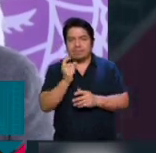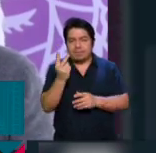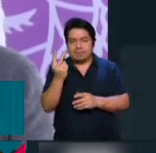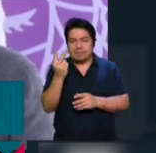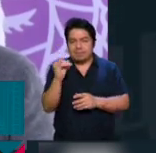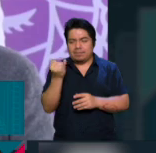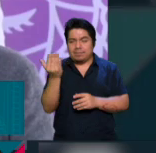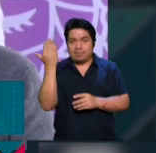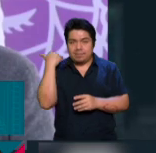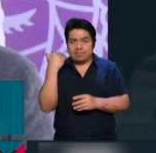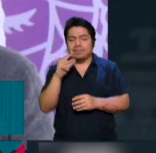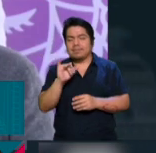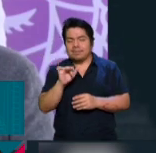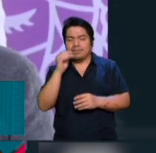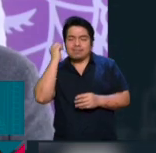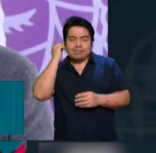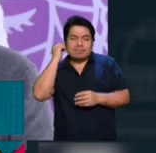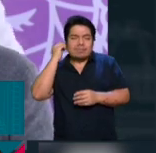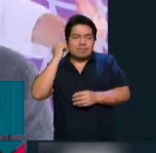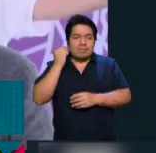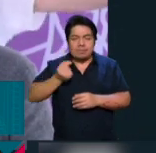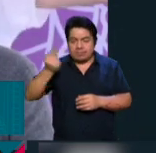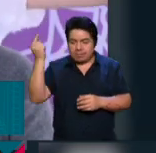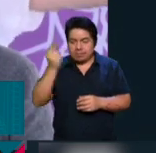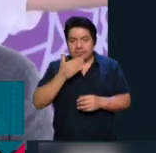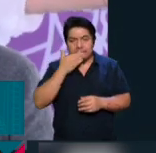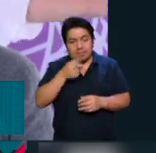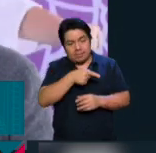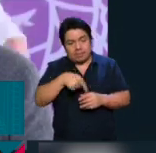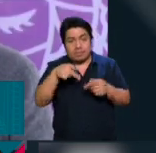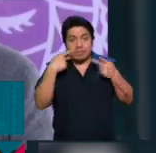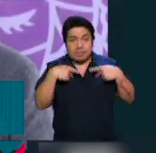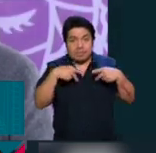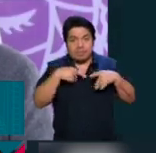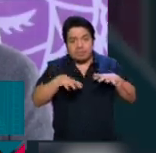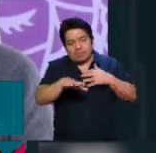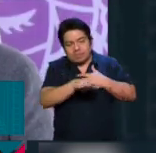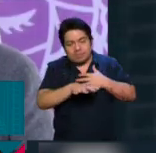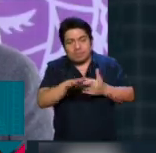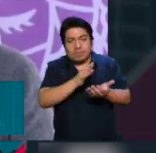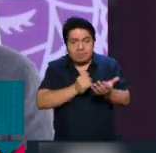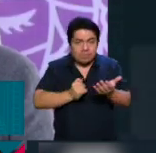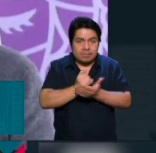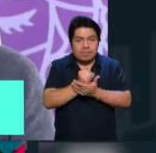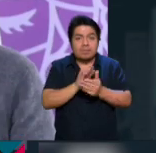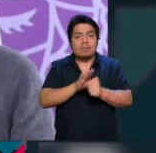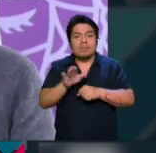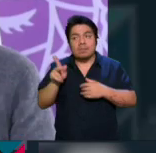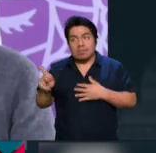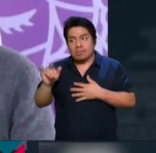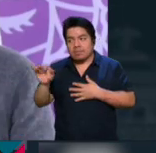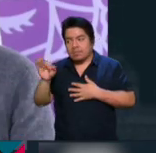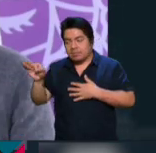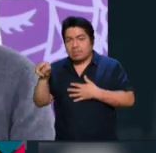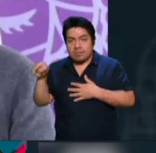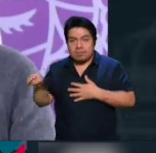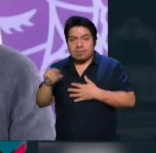Se cumple el mandato del pueblo de democratizar el poder judicial.